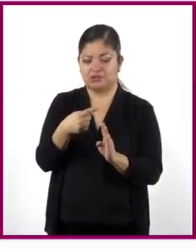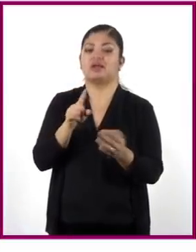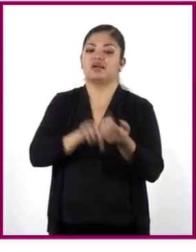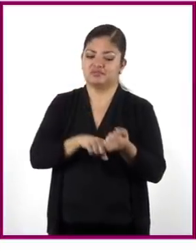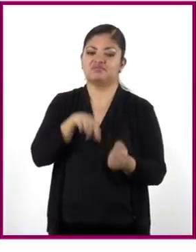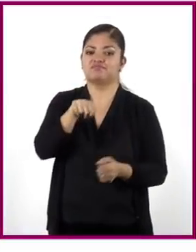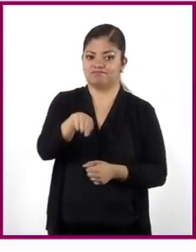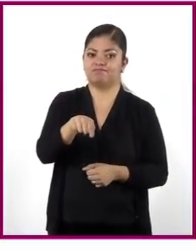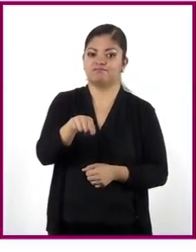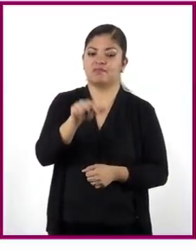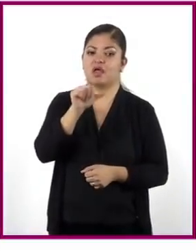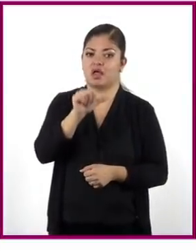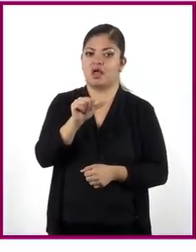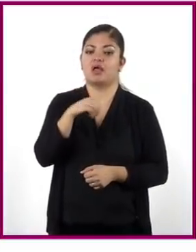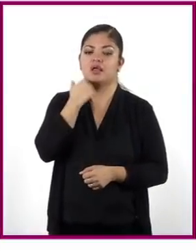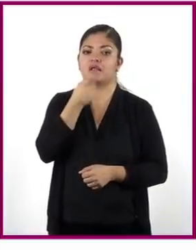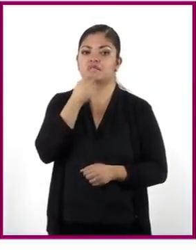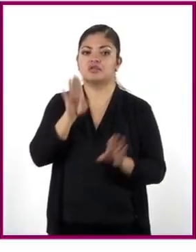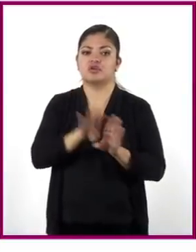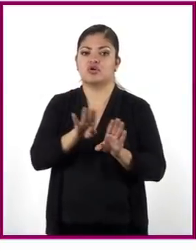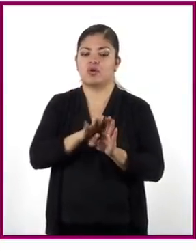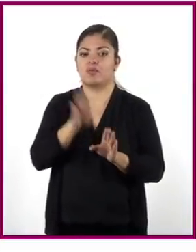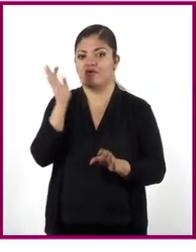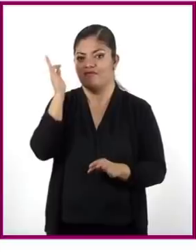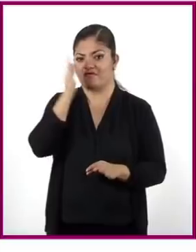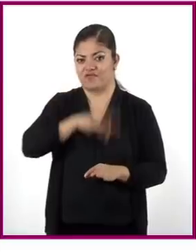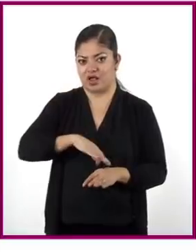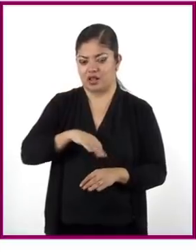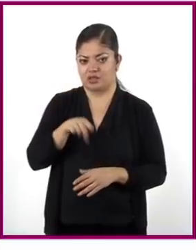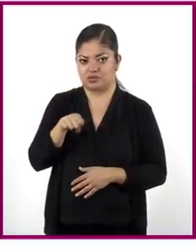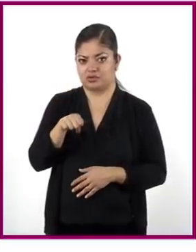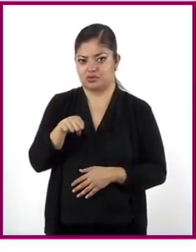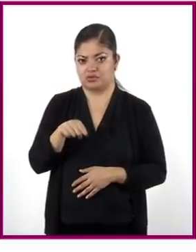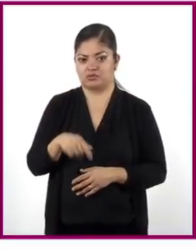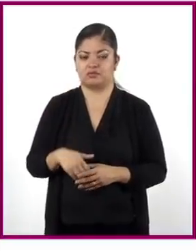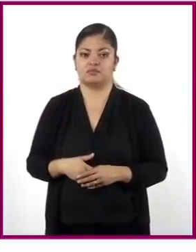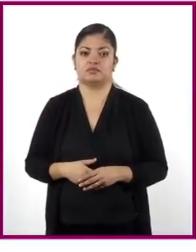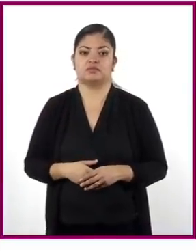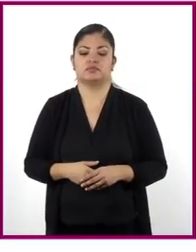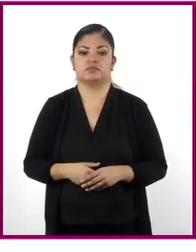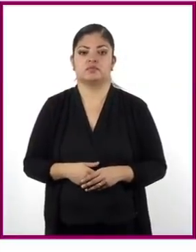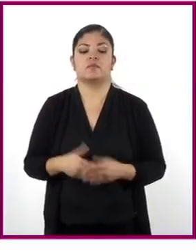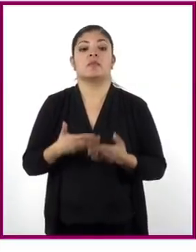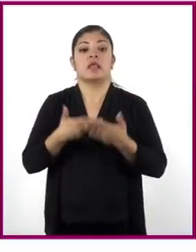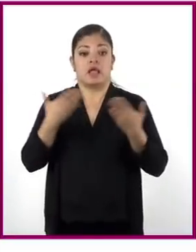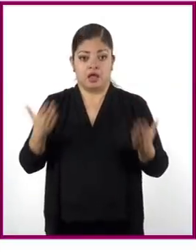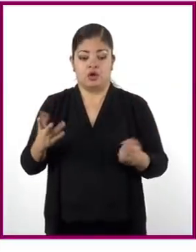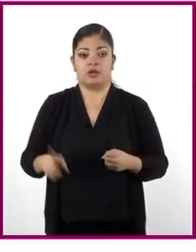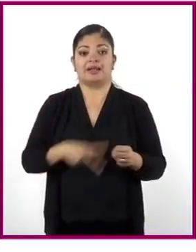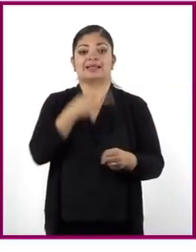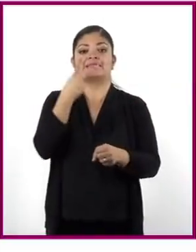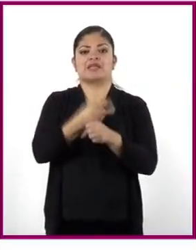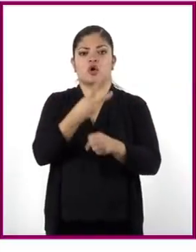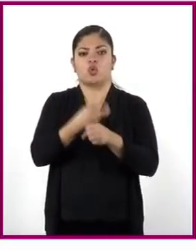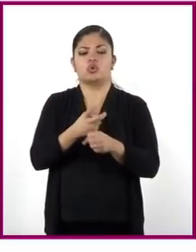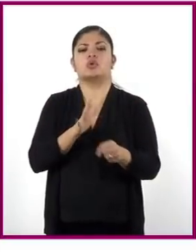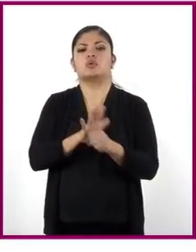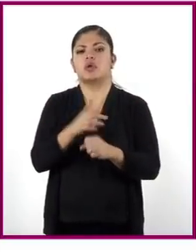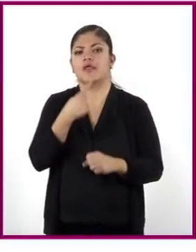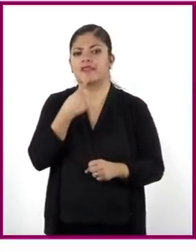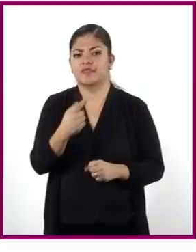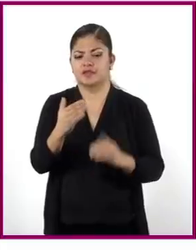que esta opción no es la correcta. Esta opción no es correcta. Ahora, la segunda opción, ¿qué nos dice?